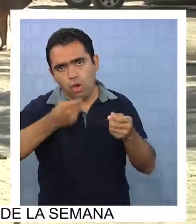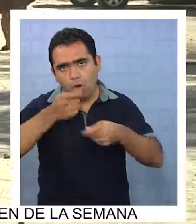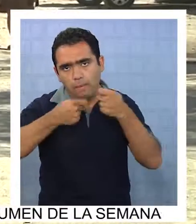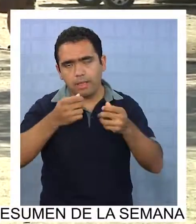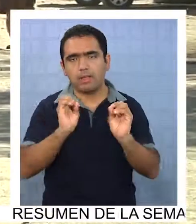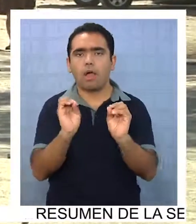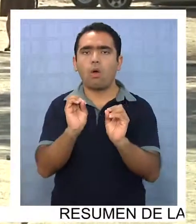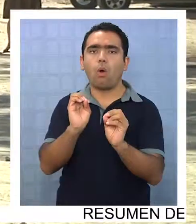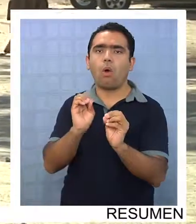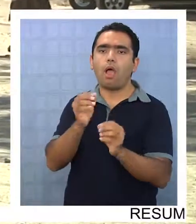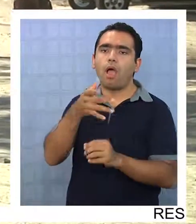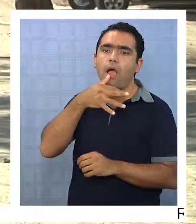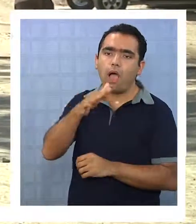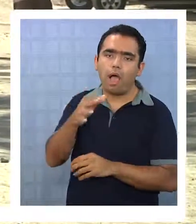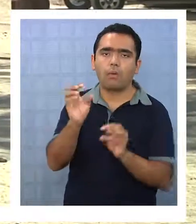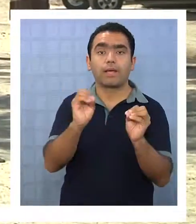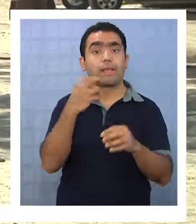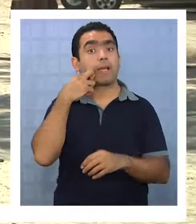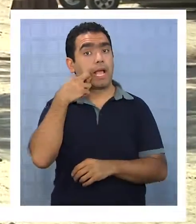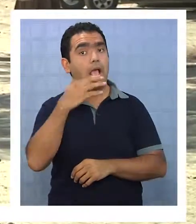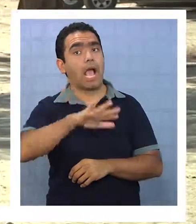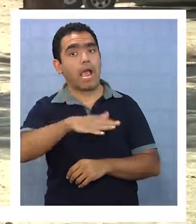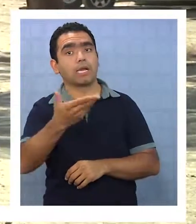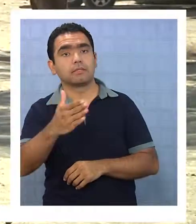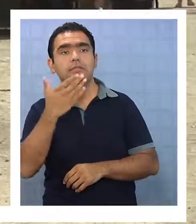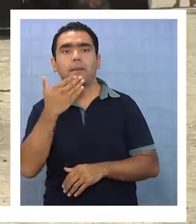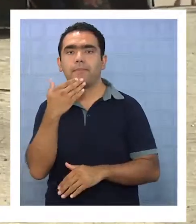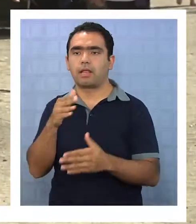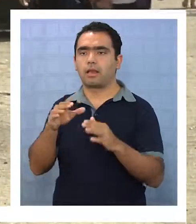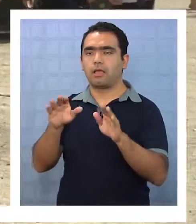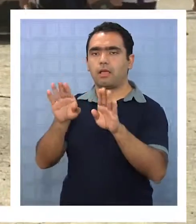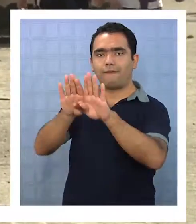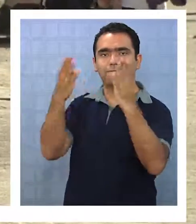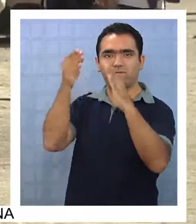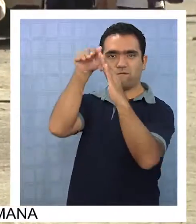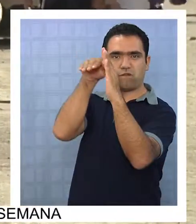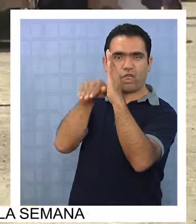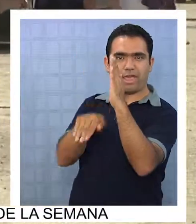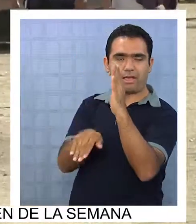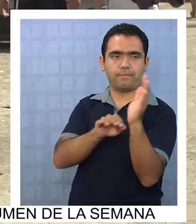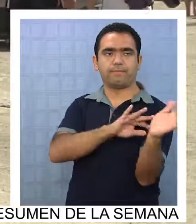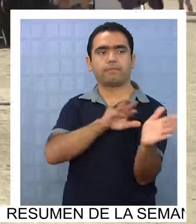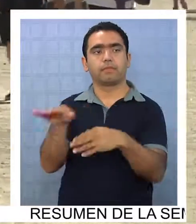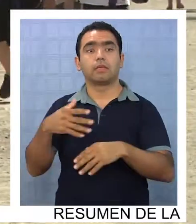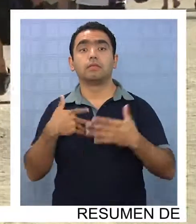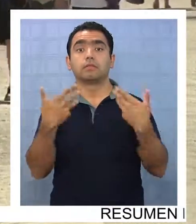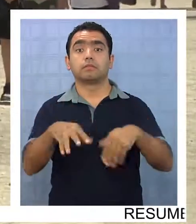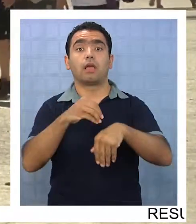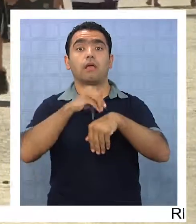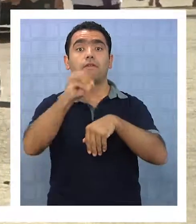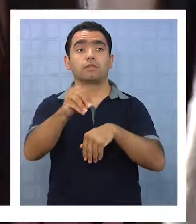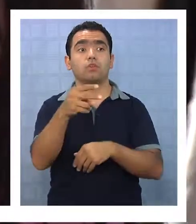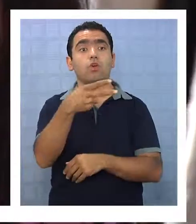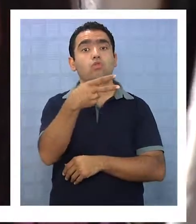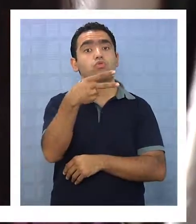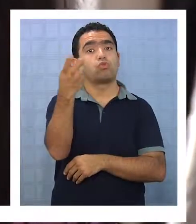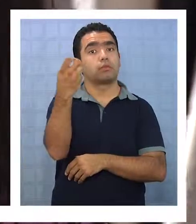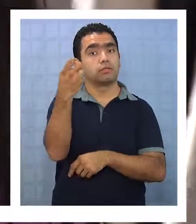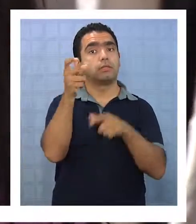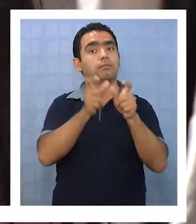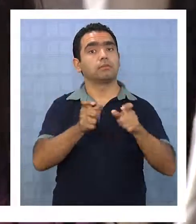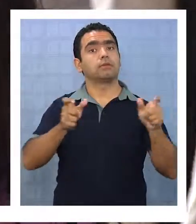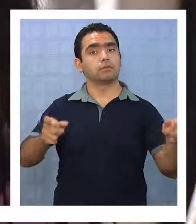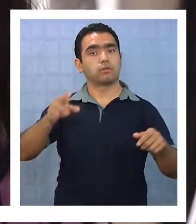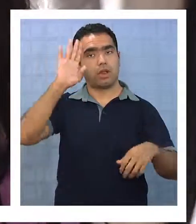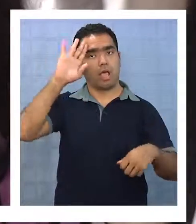almacenamiento como por ejemplo las carneserías y las bodegas también de los elementos que se venden. Se anunció la presencia de 200 efectivos policiales